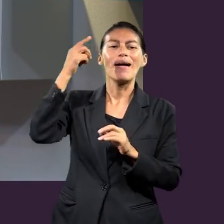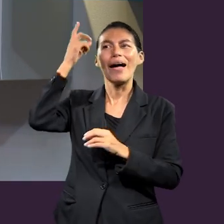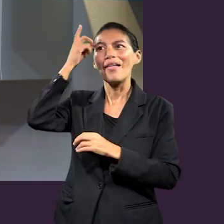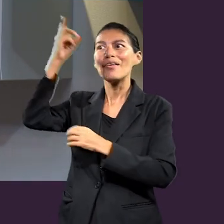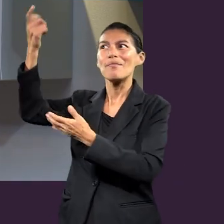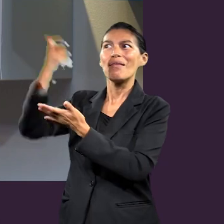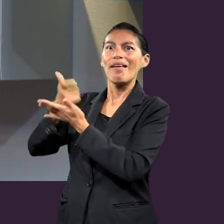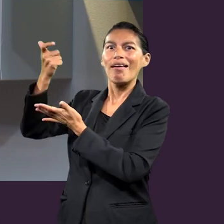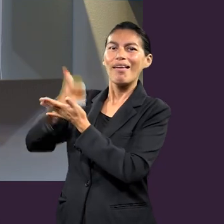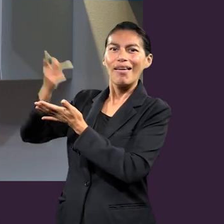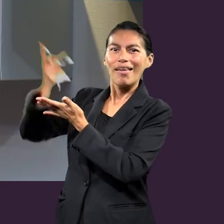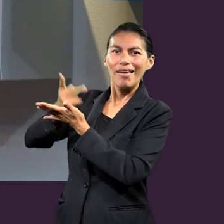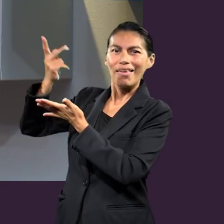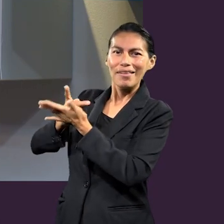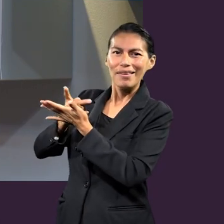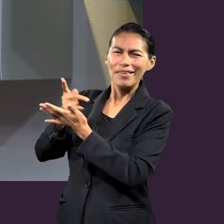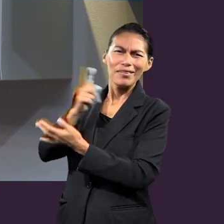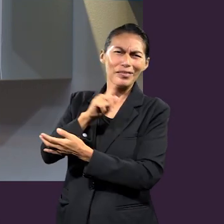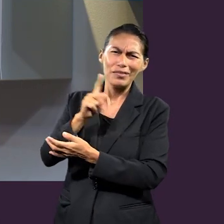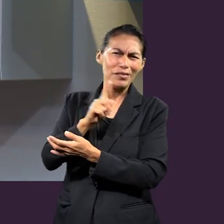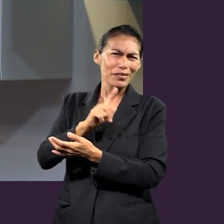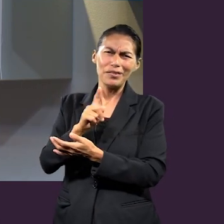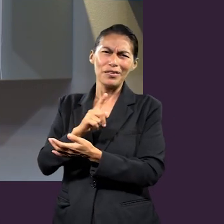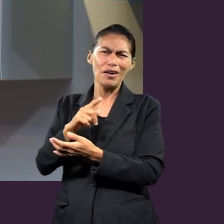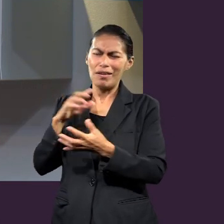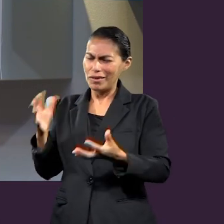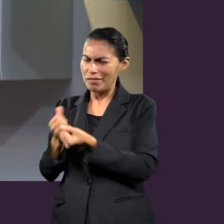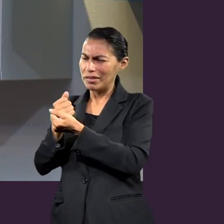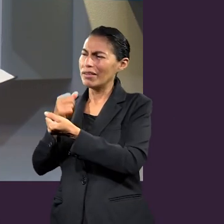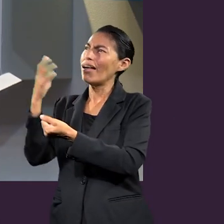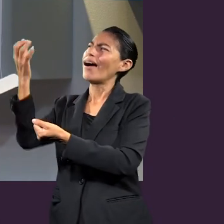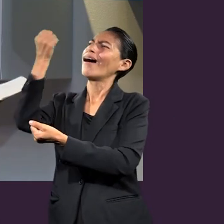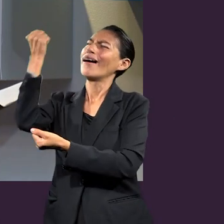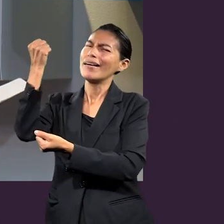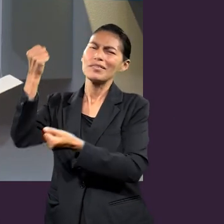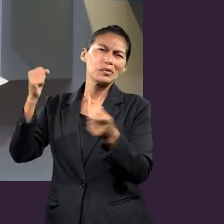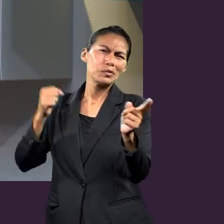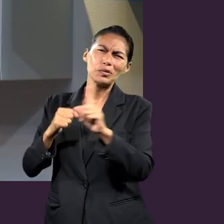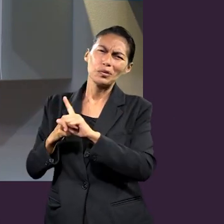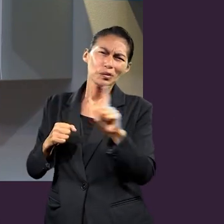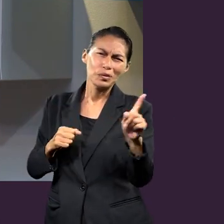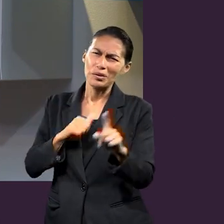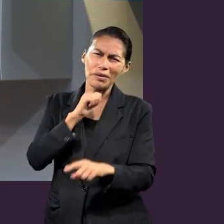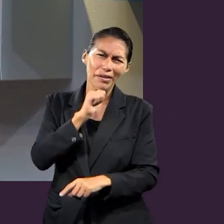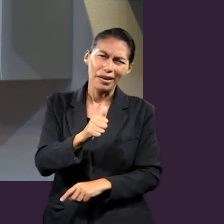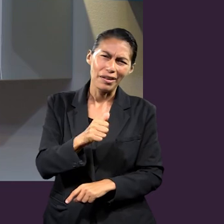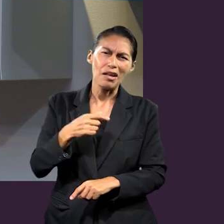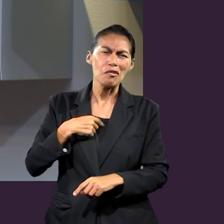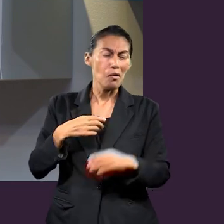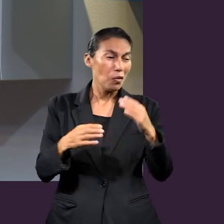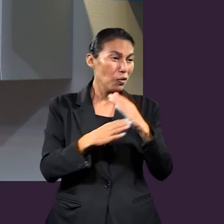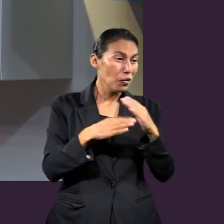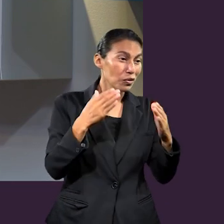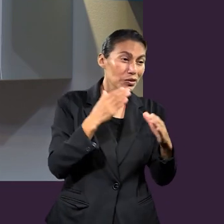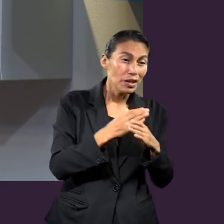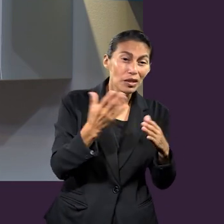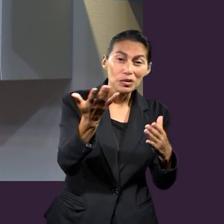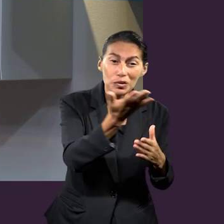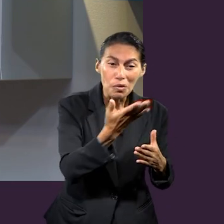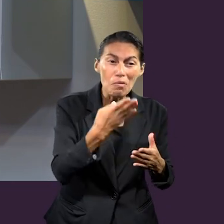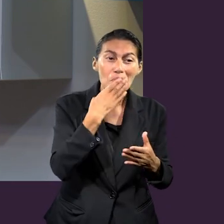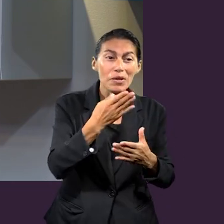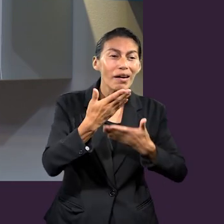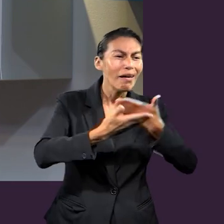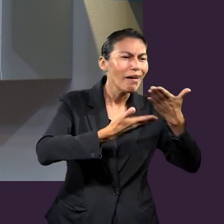recompensa que viene, no es que estamos haciendo las cosas, para ganarnos la salvación, no, estamos haciendo las cosas